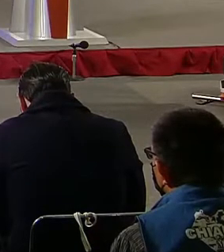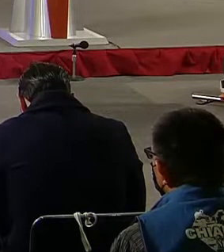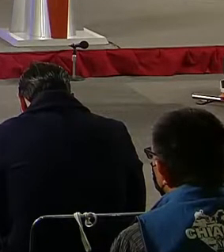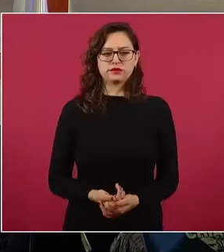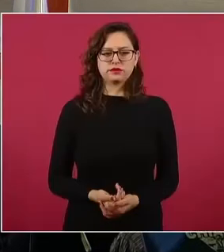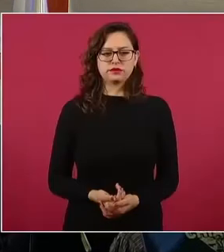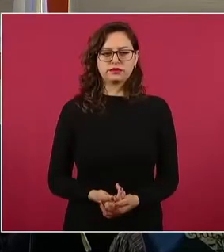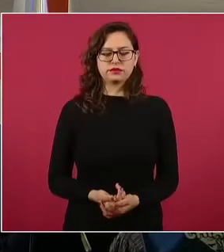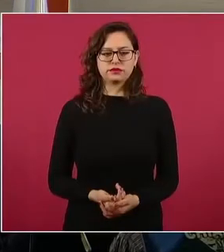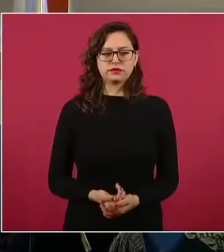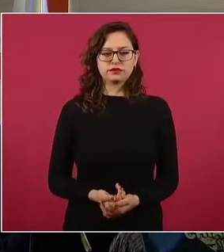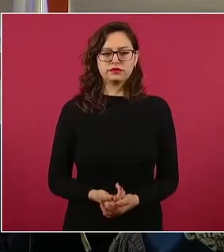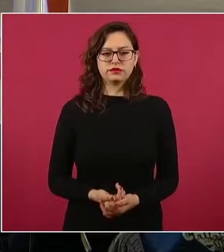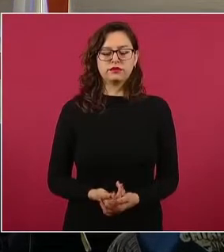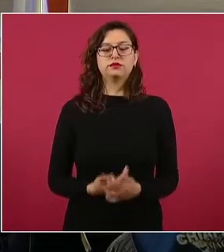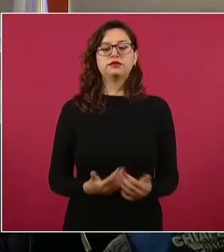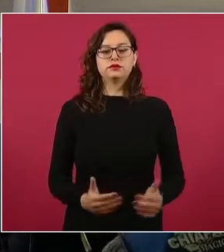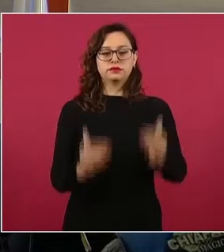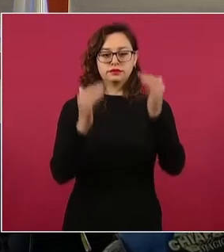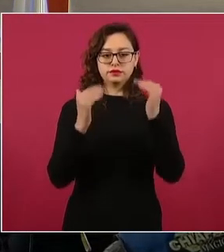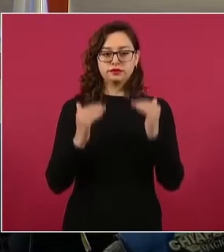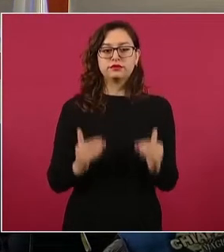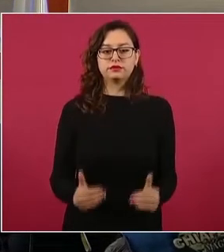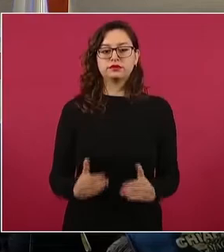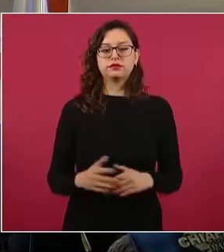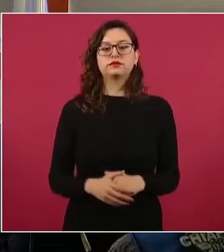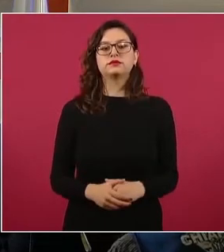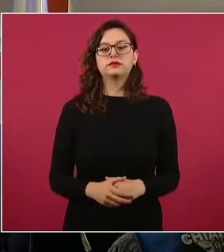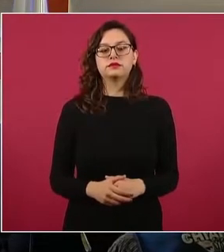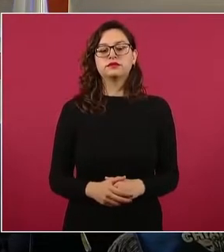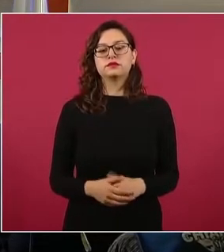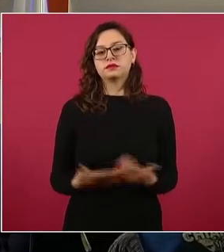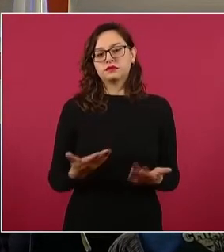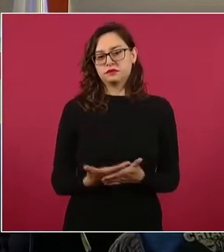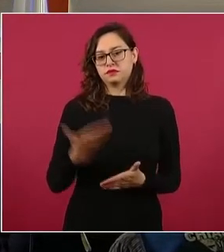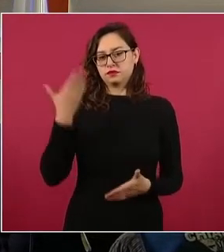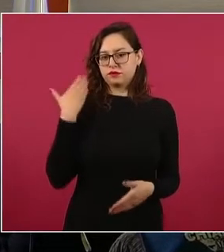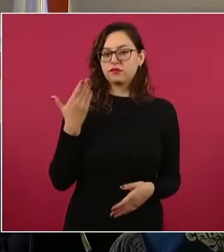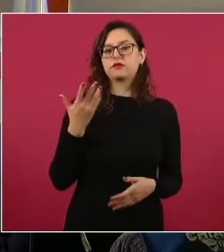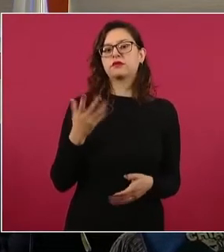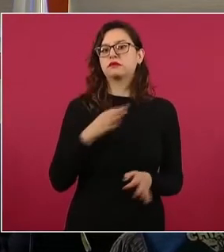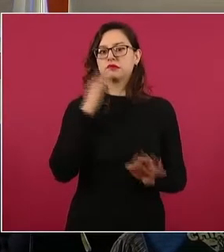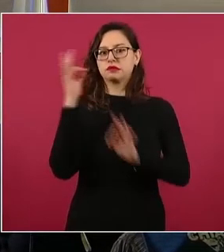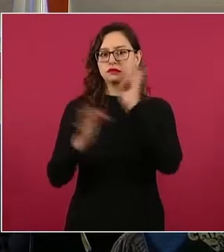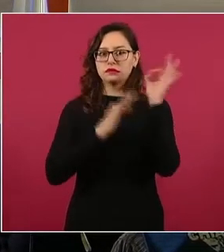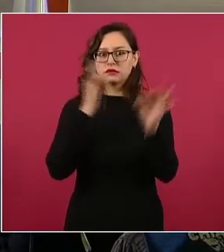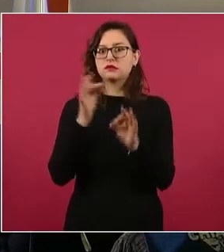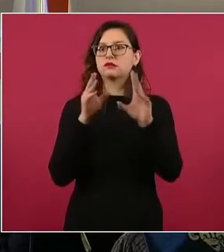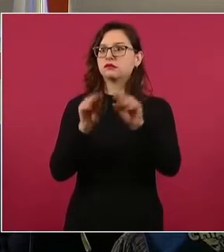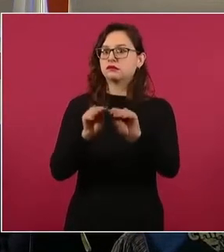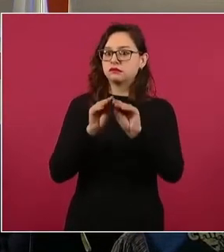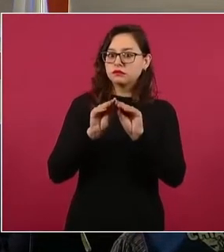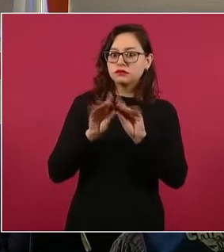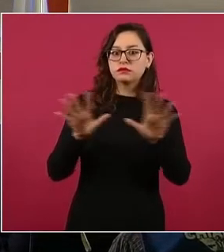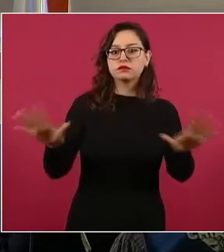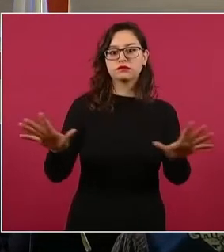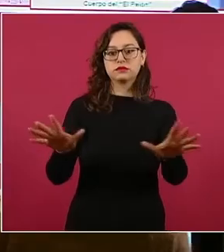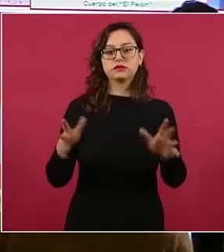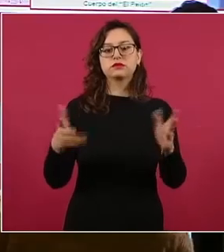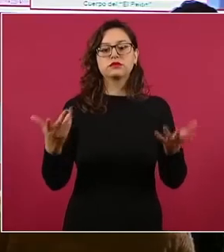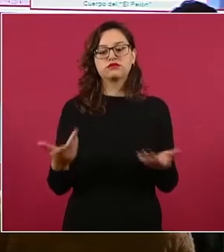Este fue el evento que fue cubierto, donde diferentes